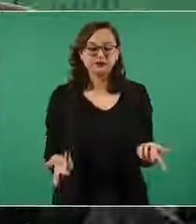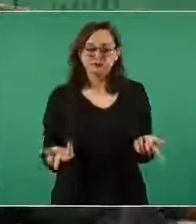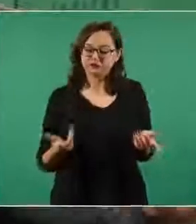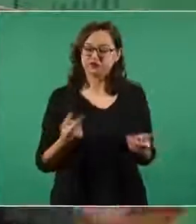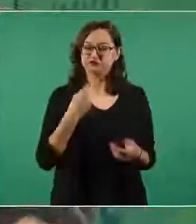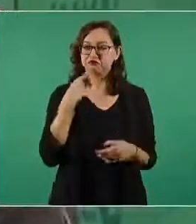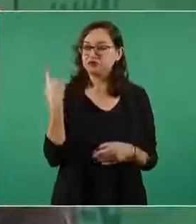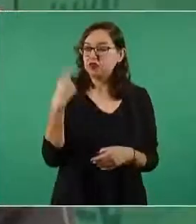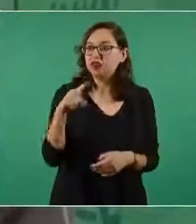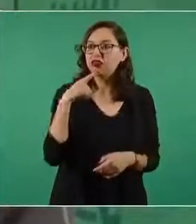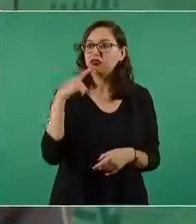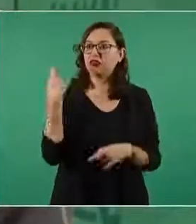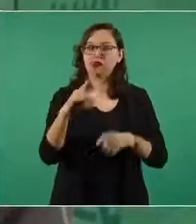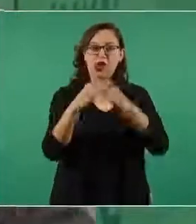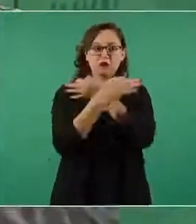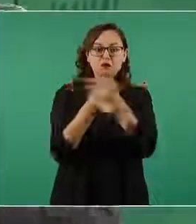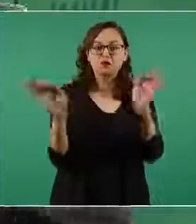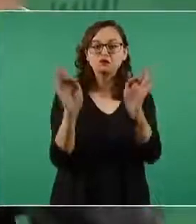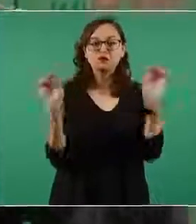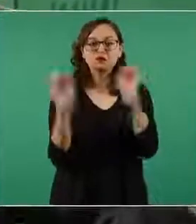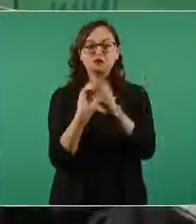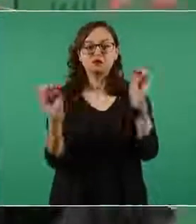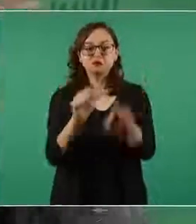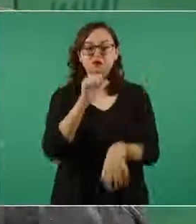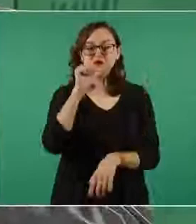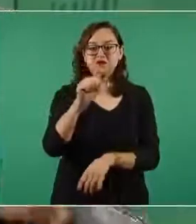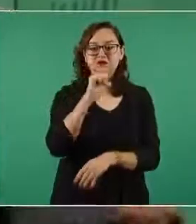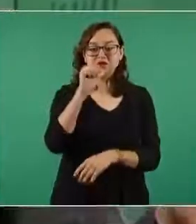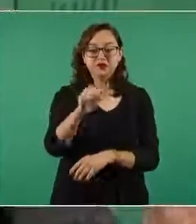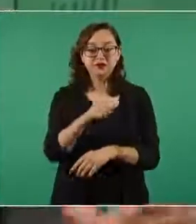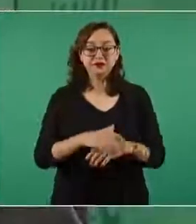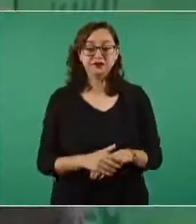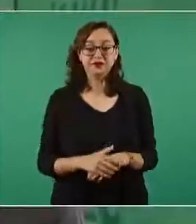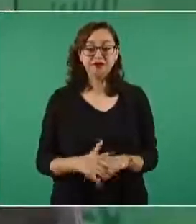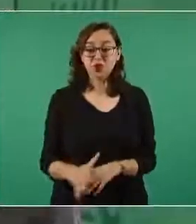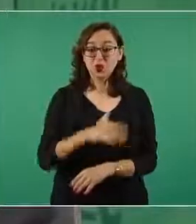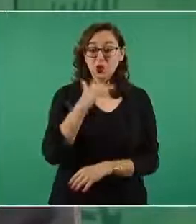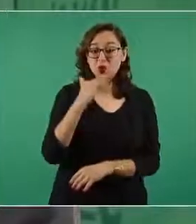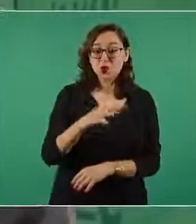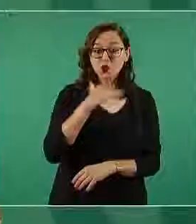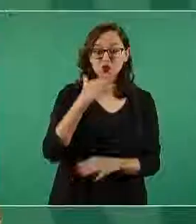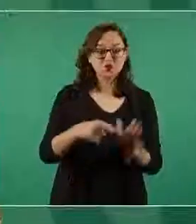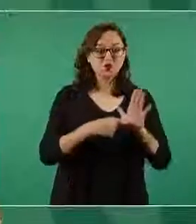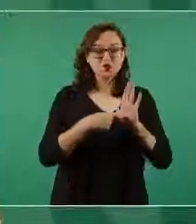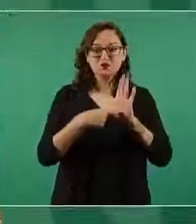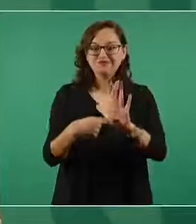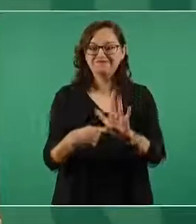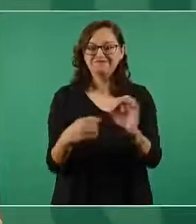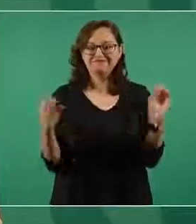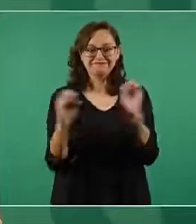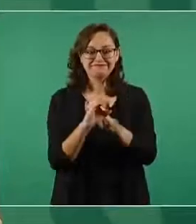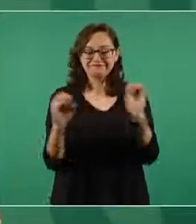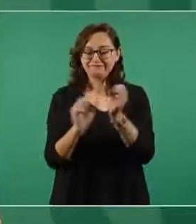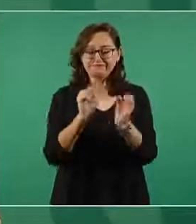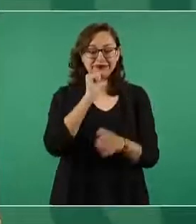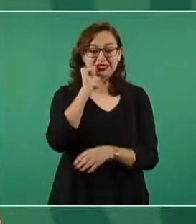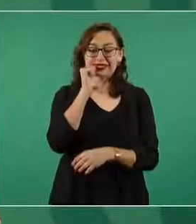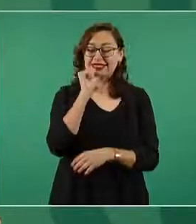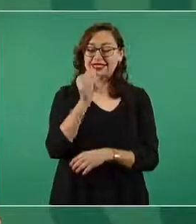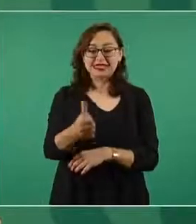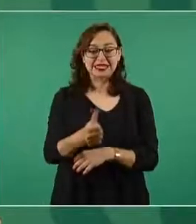denunciaba nada, el tema de la corrupción en México no se abordaba en los medios